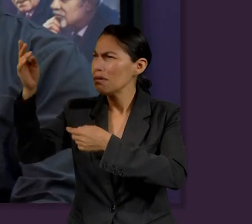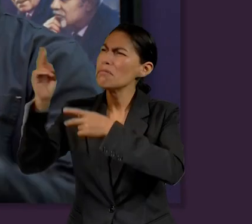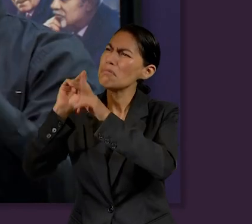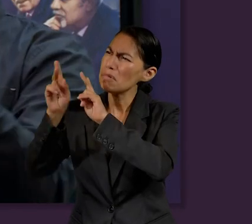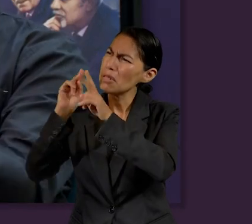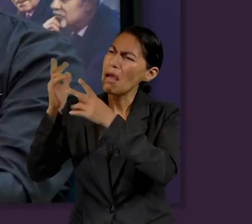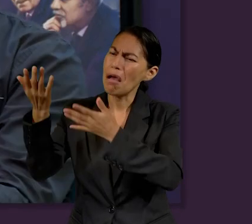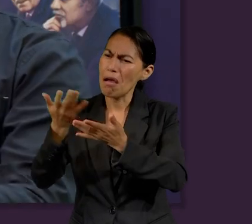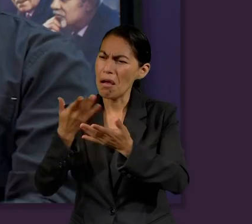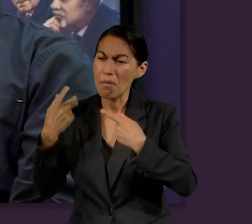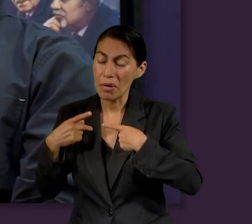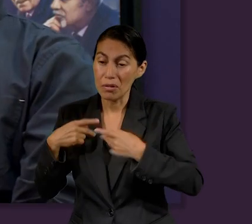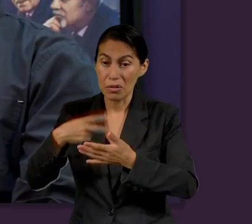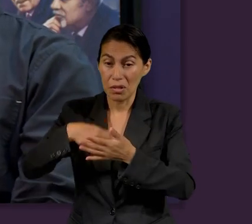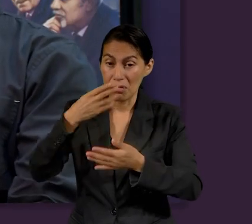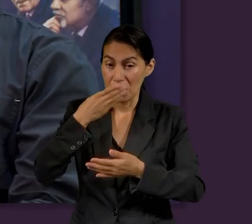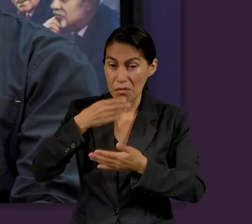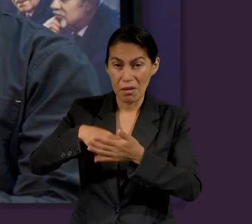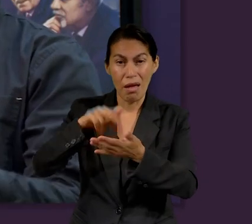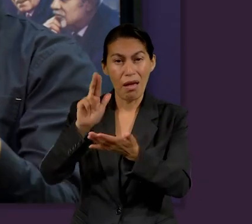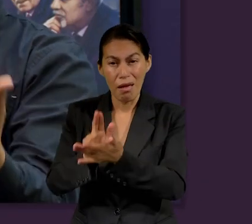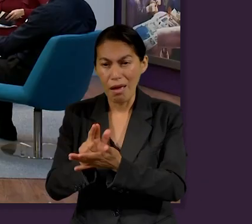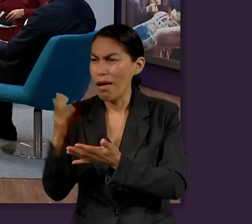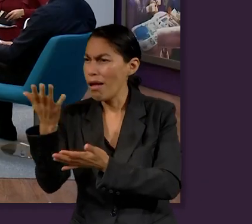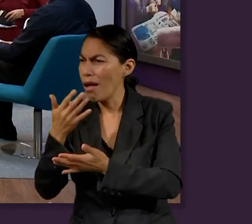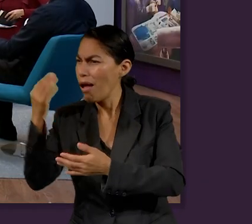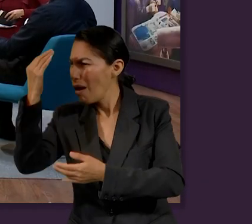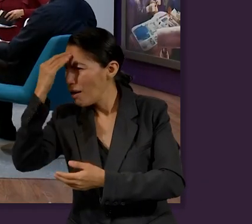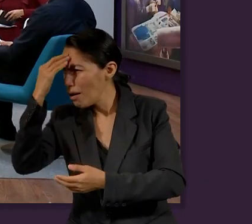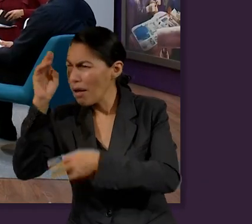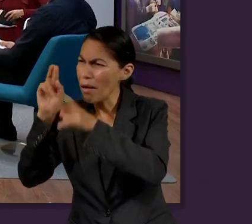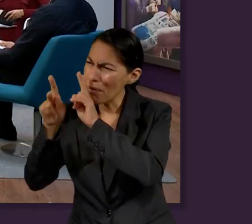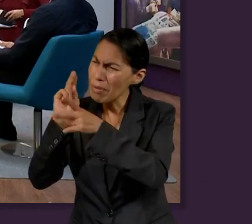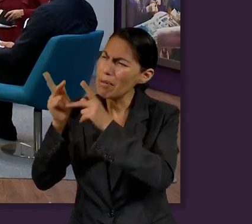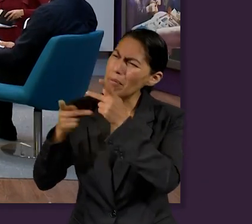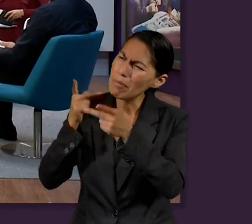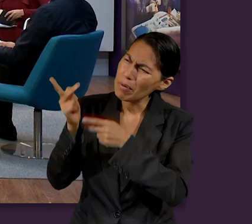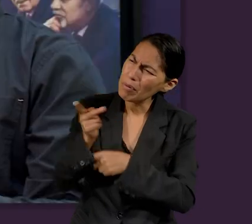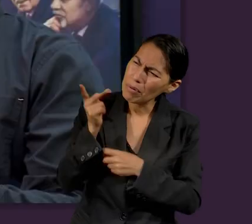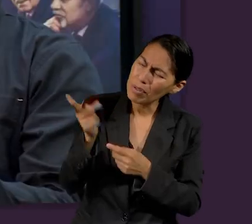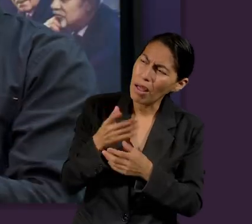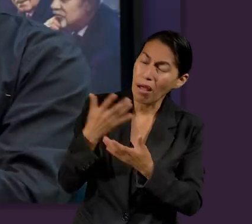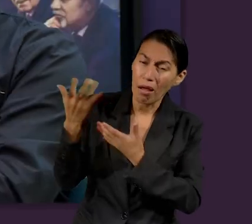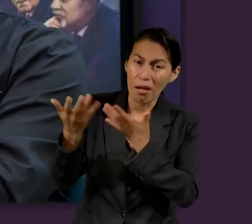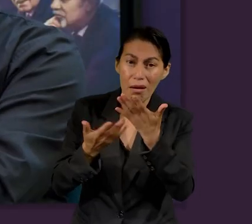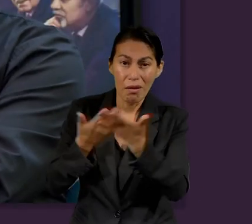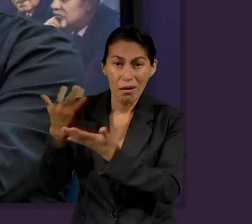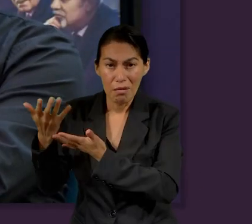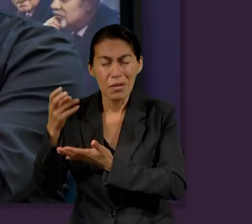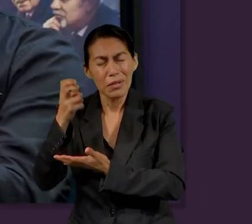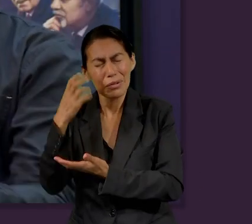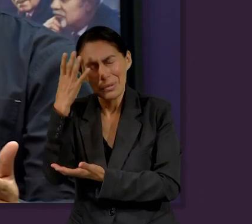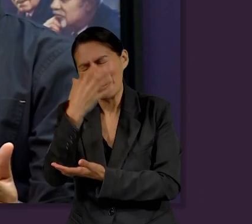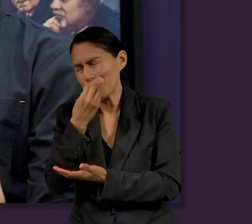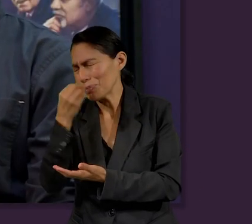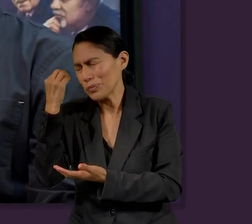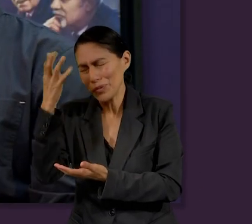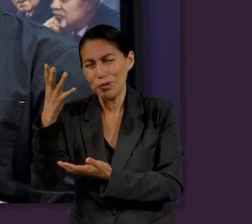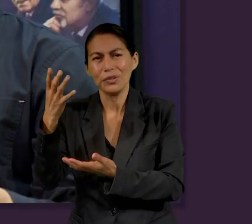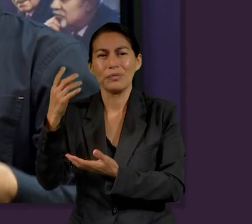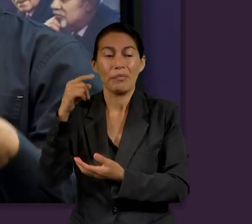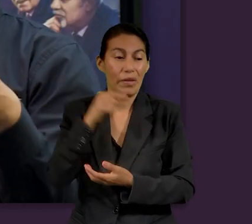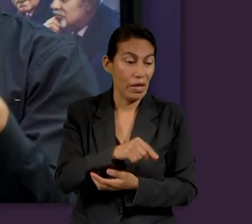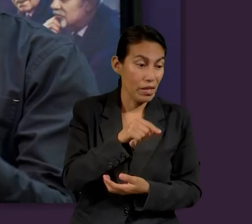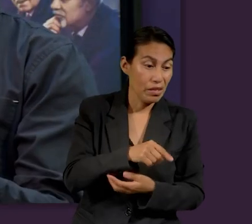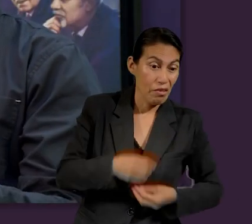el Señor, convivir con nuestros grandes héroes de la Biblia que queremos conocer, queremos preguntar. Entonces es esta promesa de que todo aquello que en esta